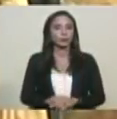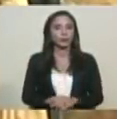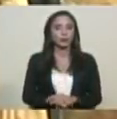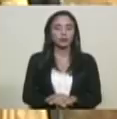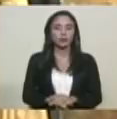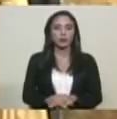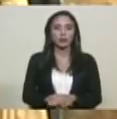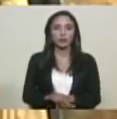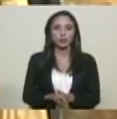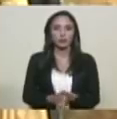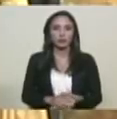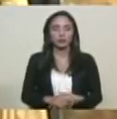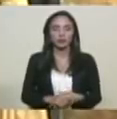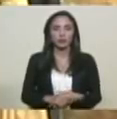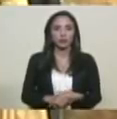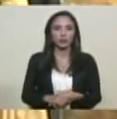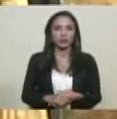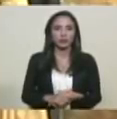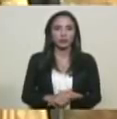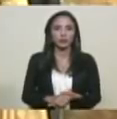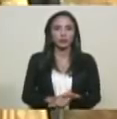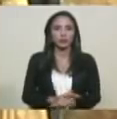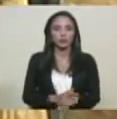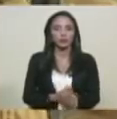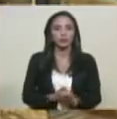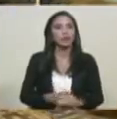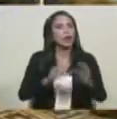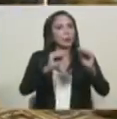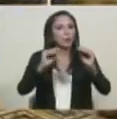por atender el llamado al censo nacional.